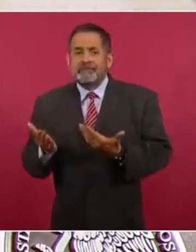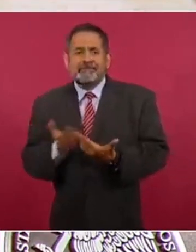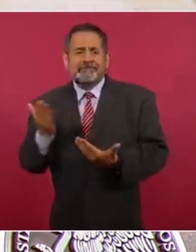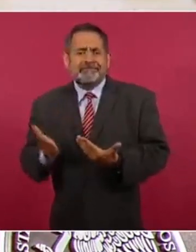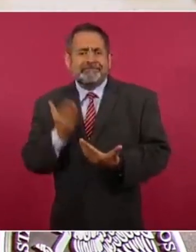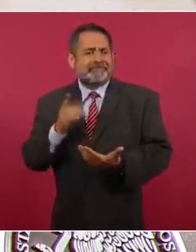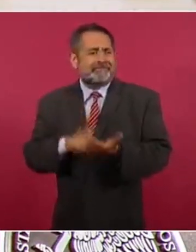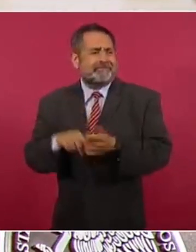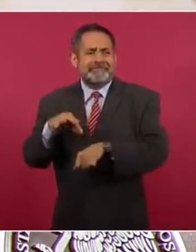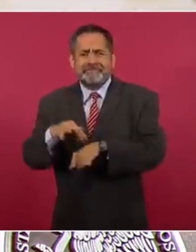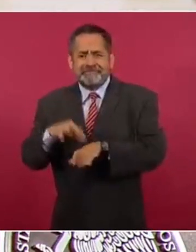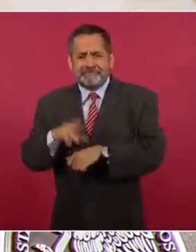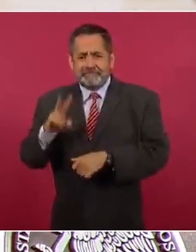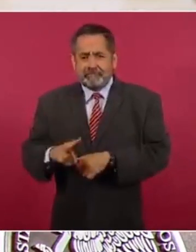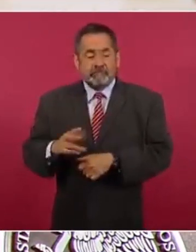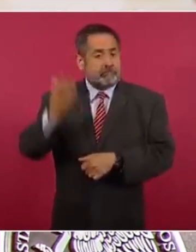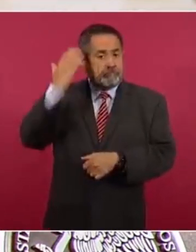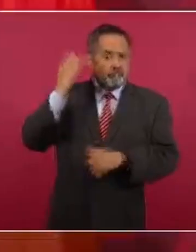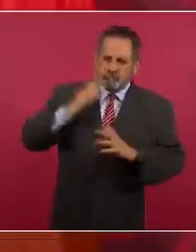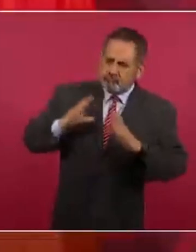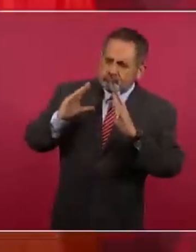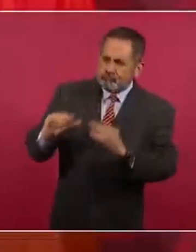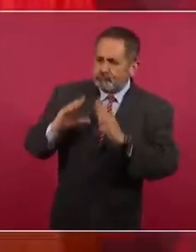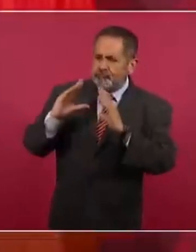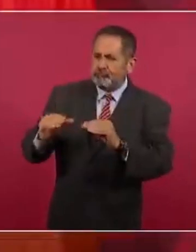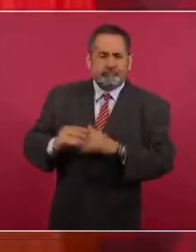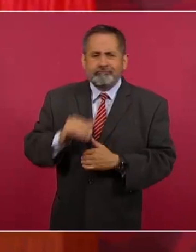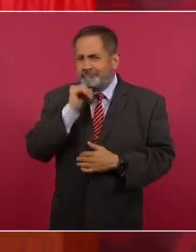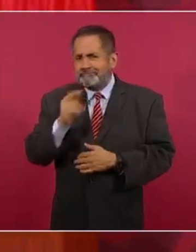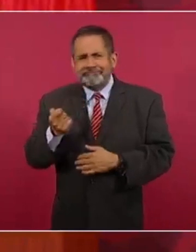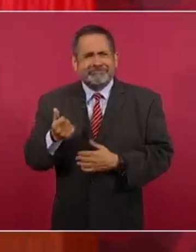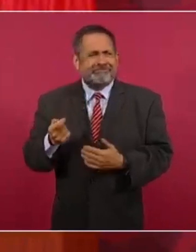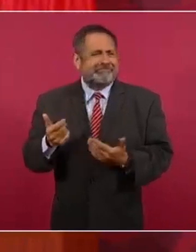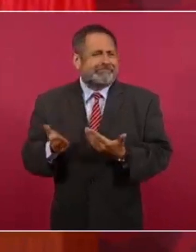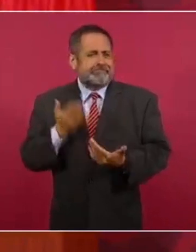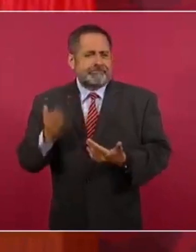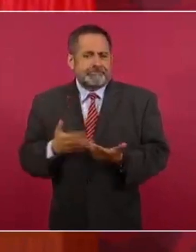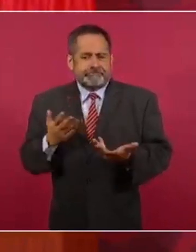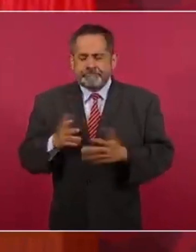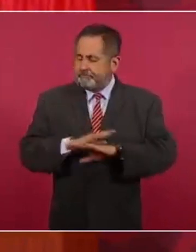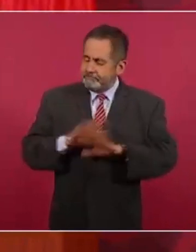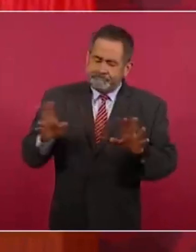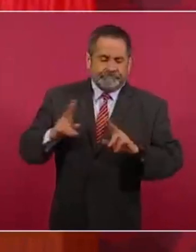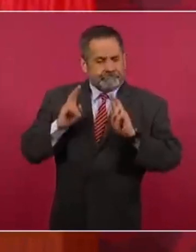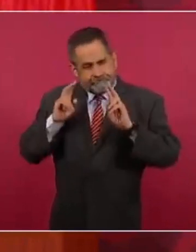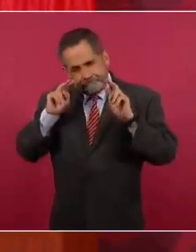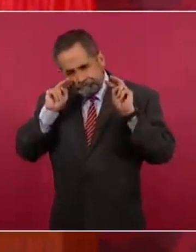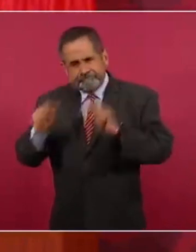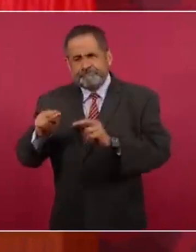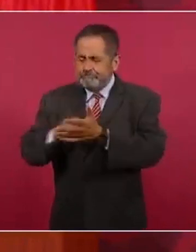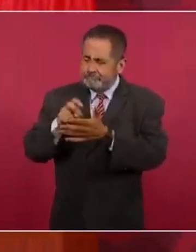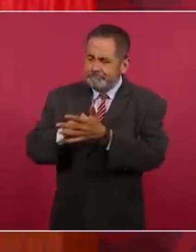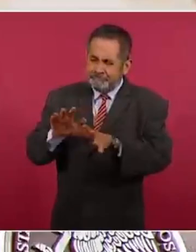un déficit en la formación de ese personal. Eso se ha ido corrigiendo, pero tenemos que abordarlo desde ahora.